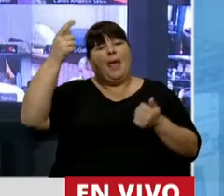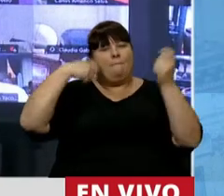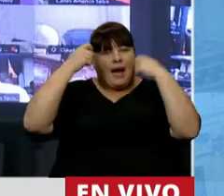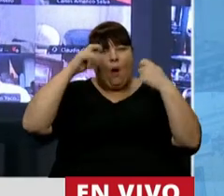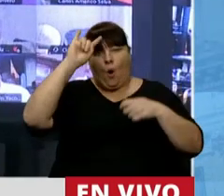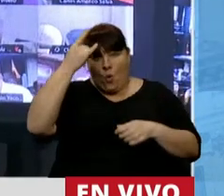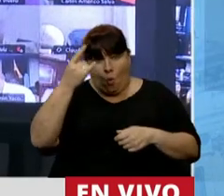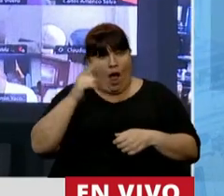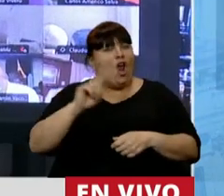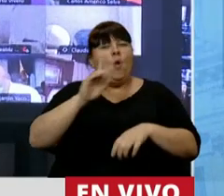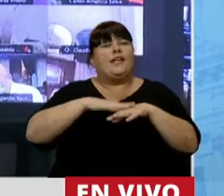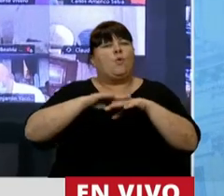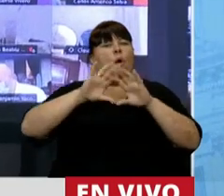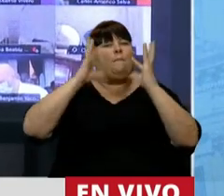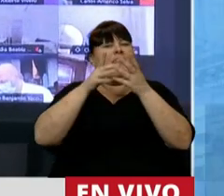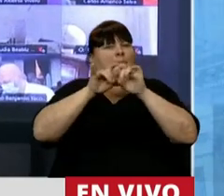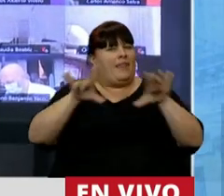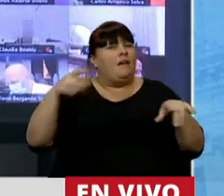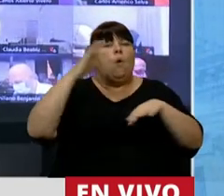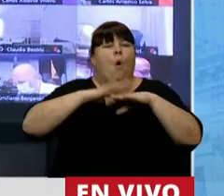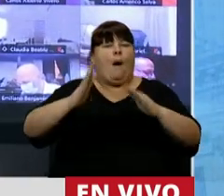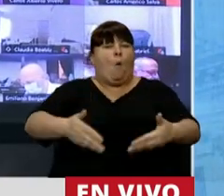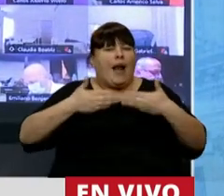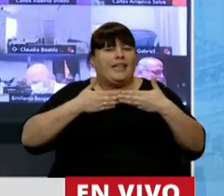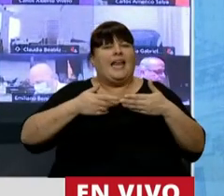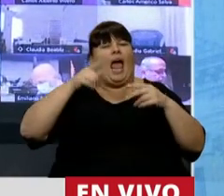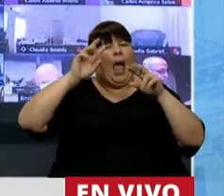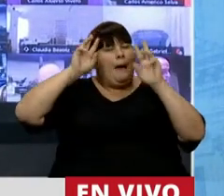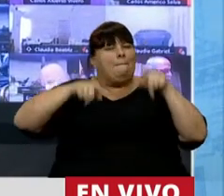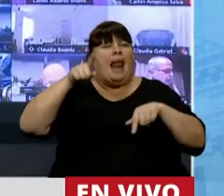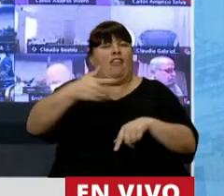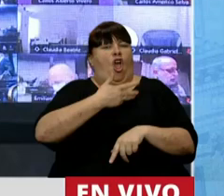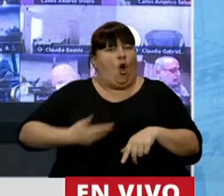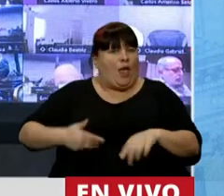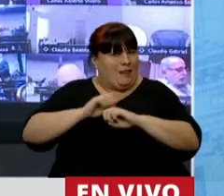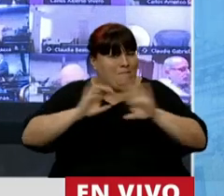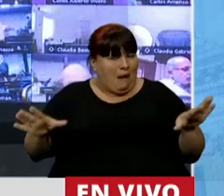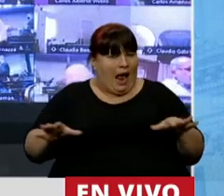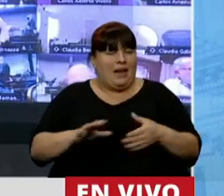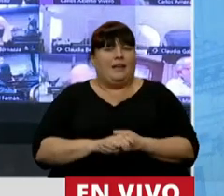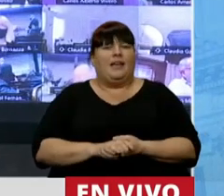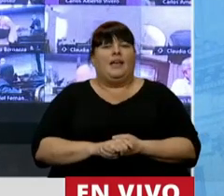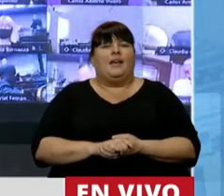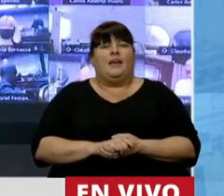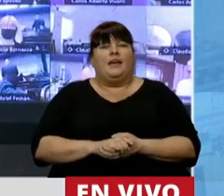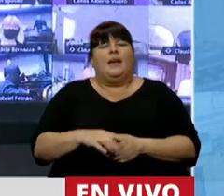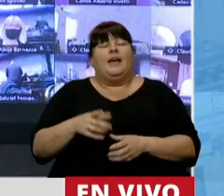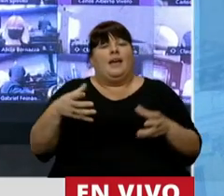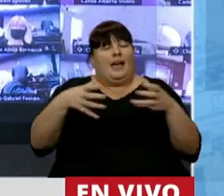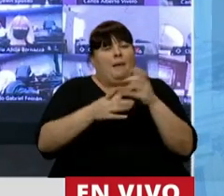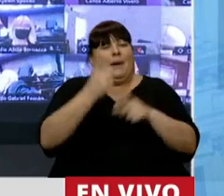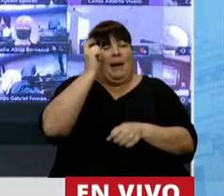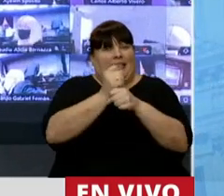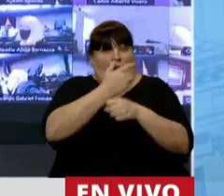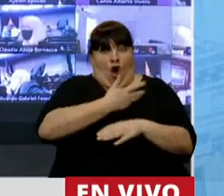No fue la pandemia, fue la cuarentena y las políticas de este gobierno. El partido del primer trabajador,